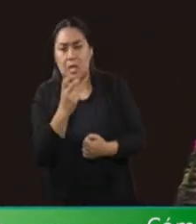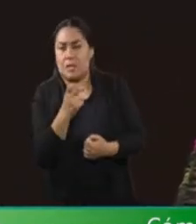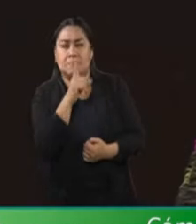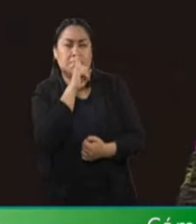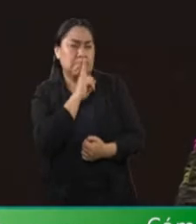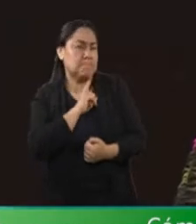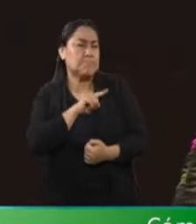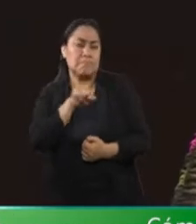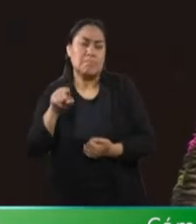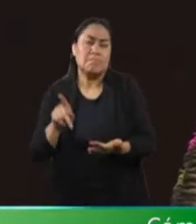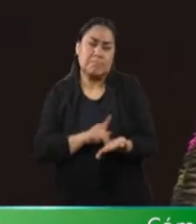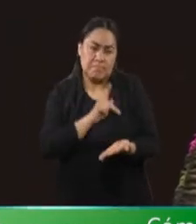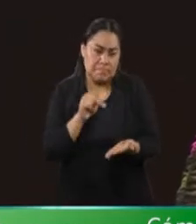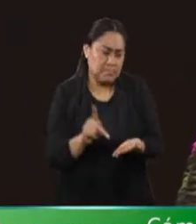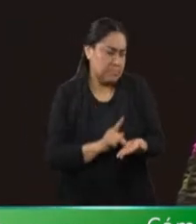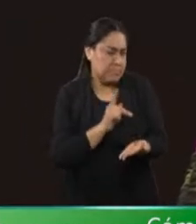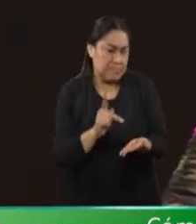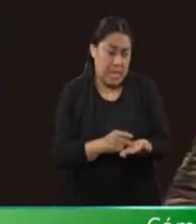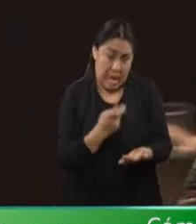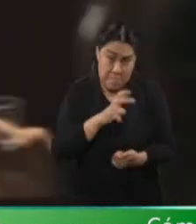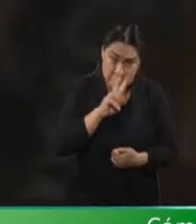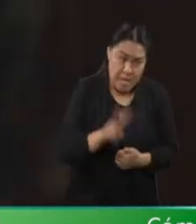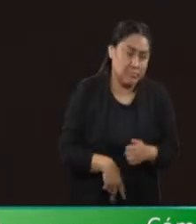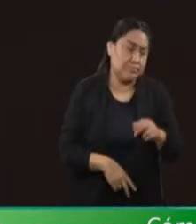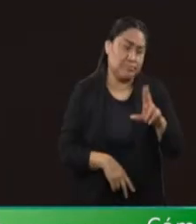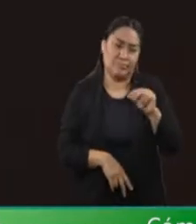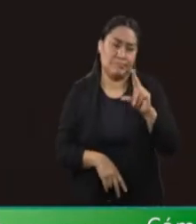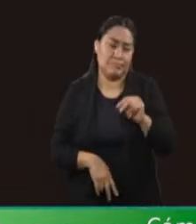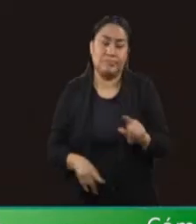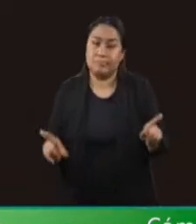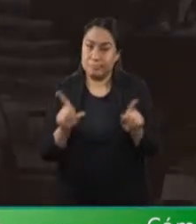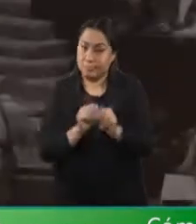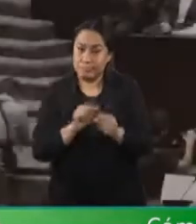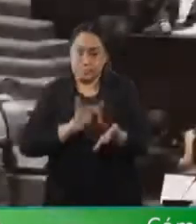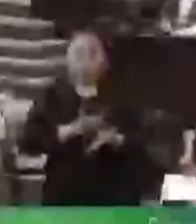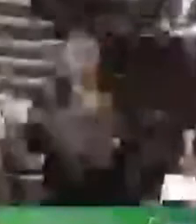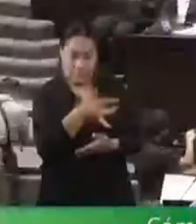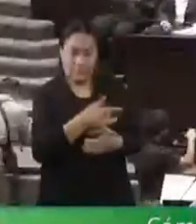dicha muchas veces no se convierte en verdad. Muchas gracias. Es cuanto.